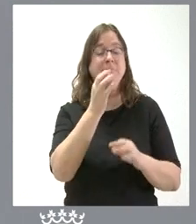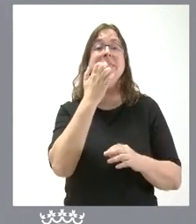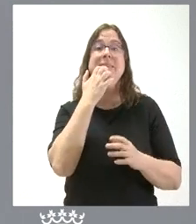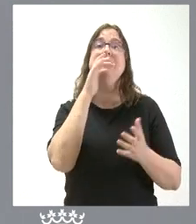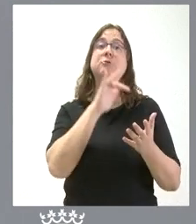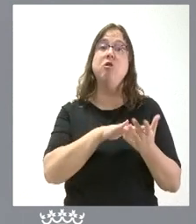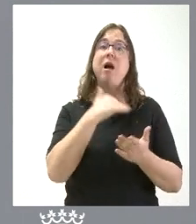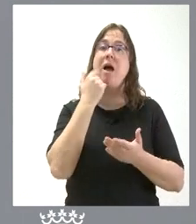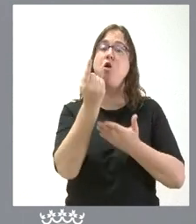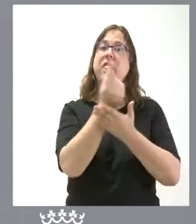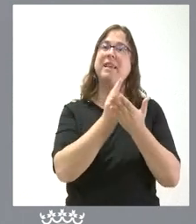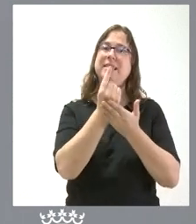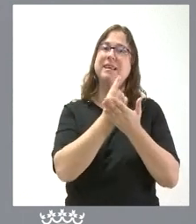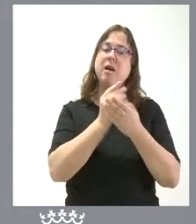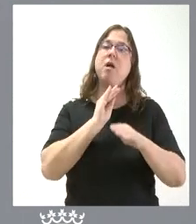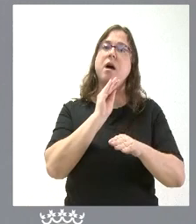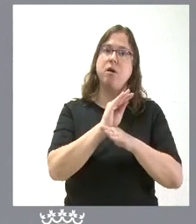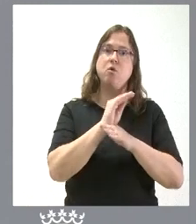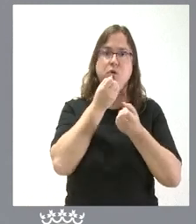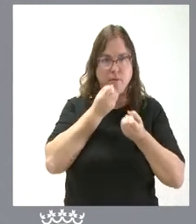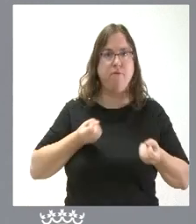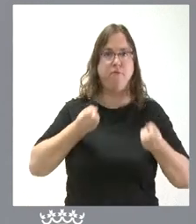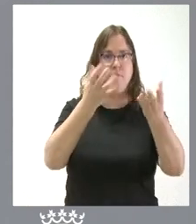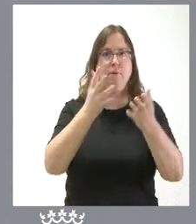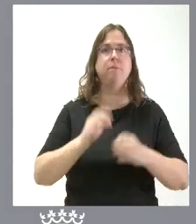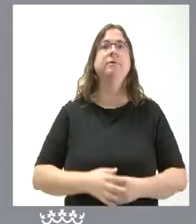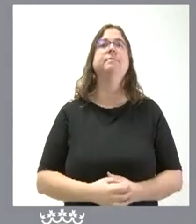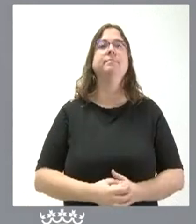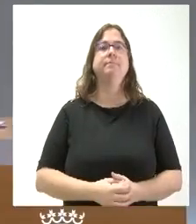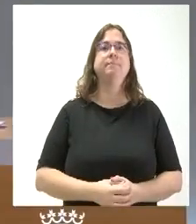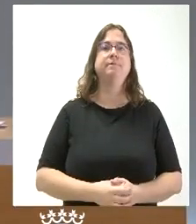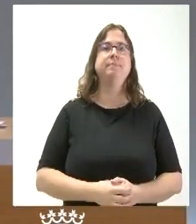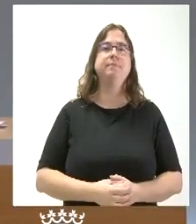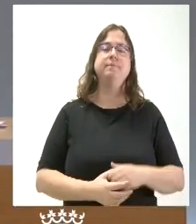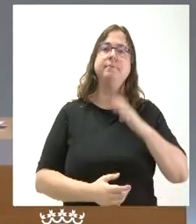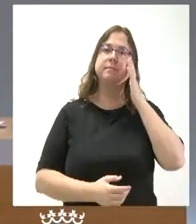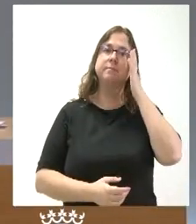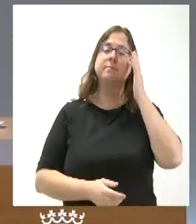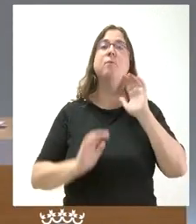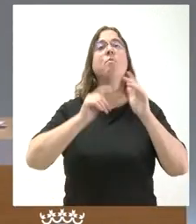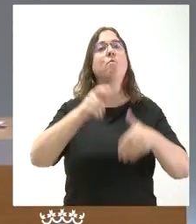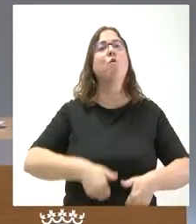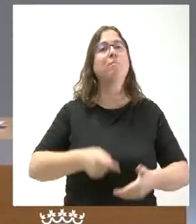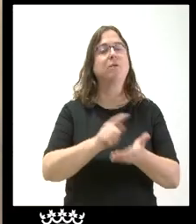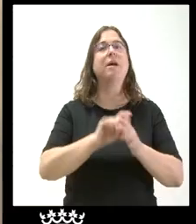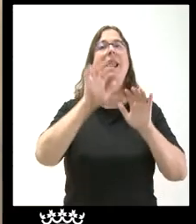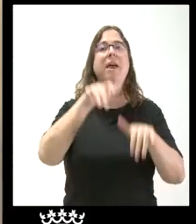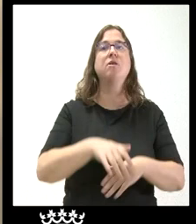tengamos diseñado las ayudas pues las informaremos con detalle volvemos a León Elizabeth